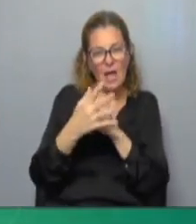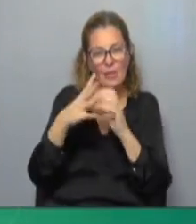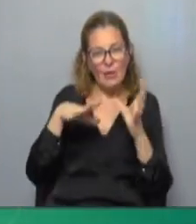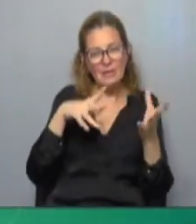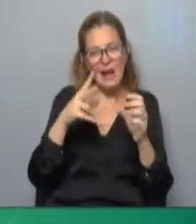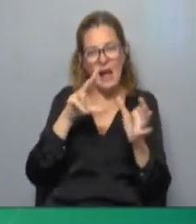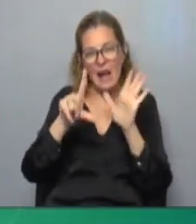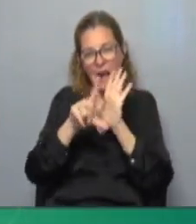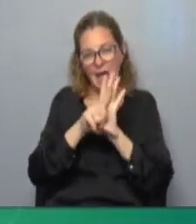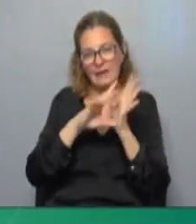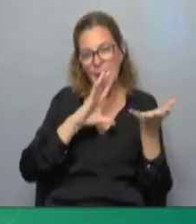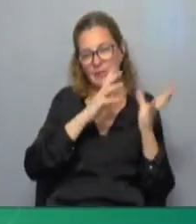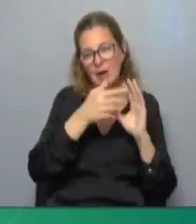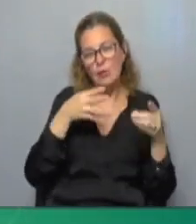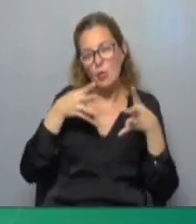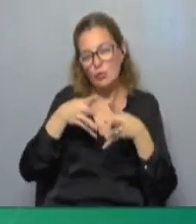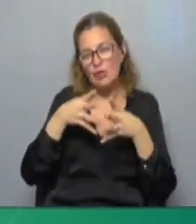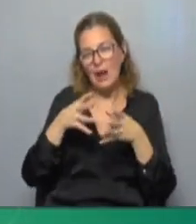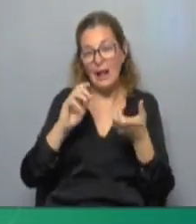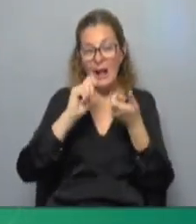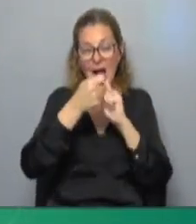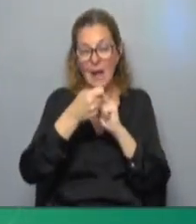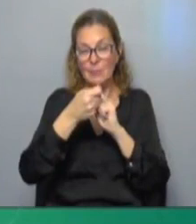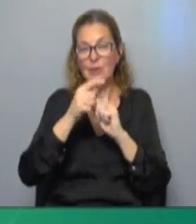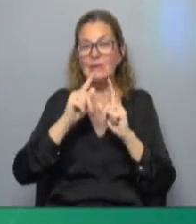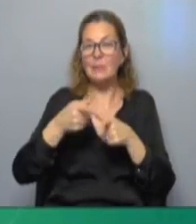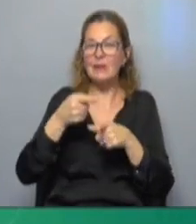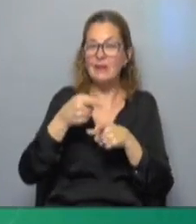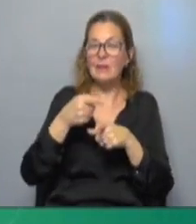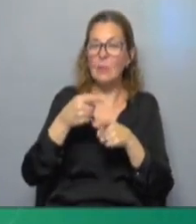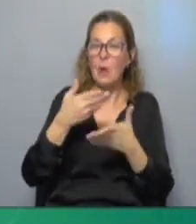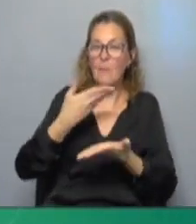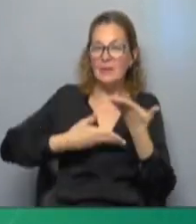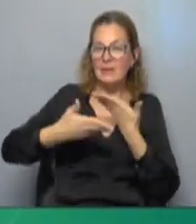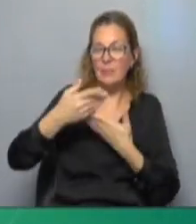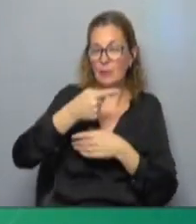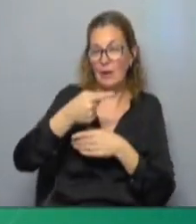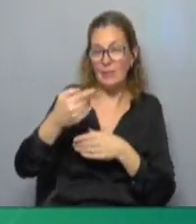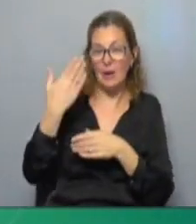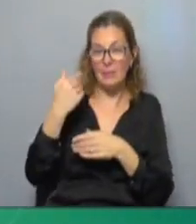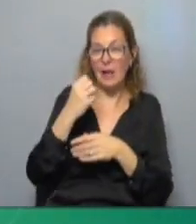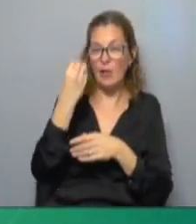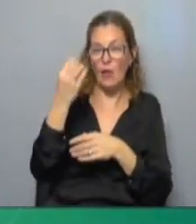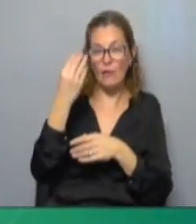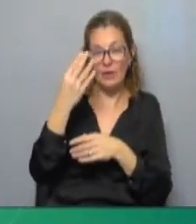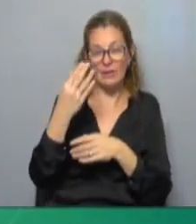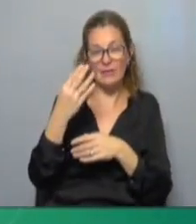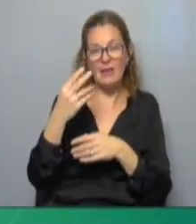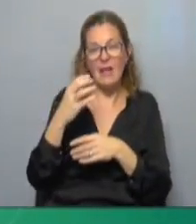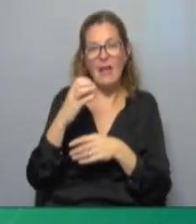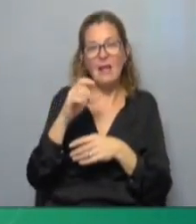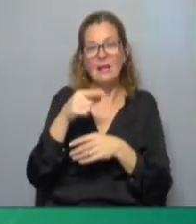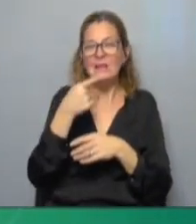cumplir la ley ambiental y luchar contra el cambio climático y de hecho en su participación la semana pasada en la conferencia de Estocolmo